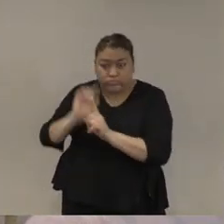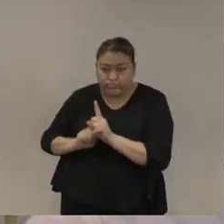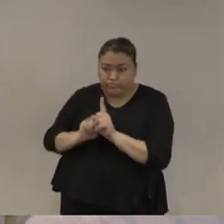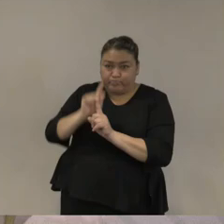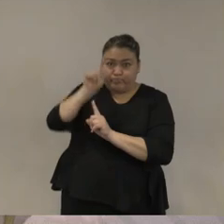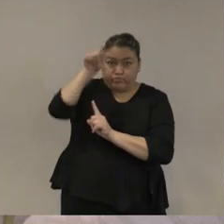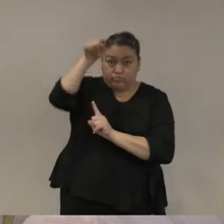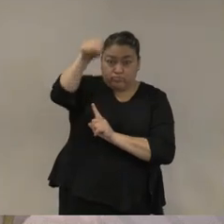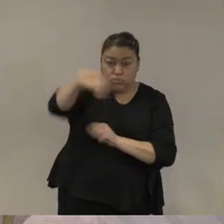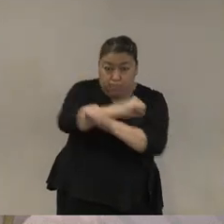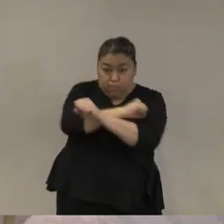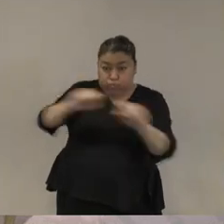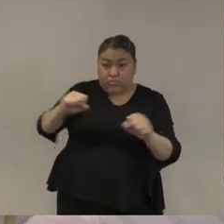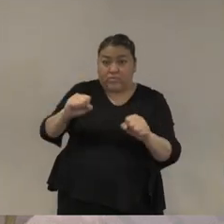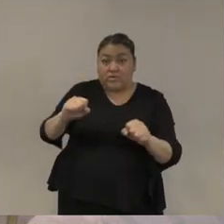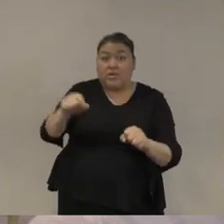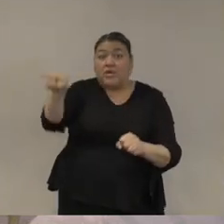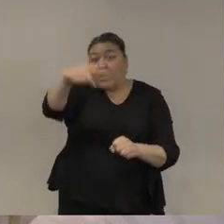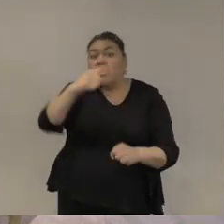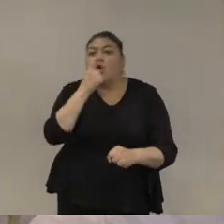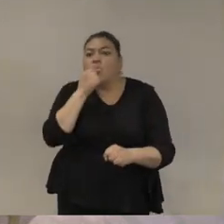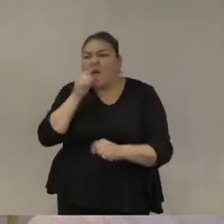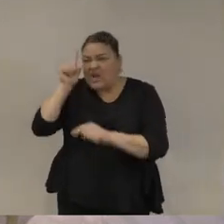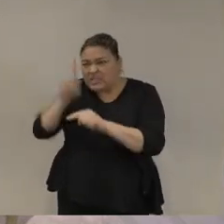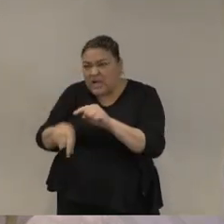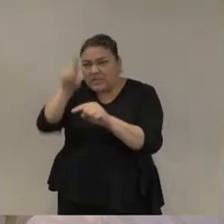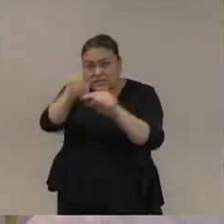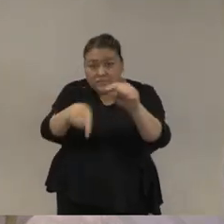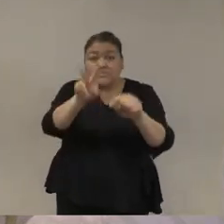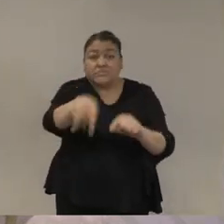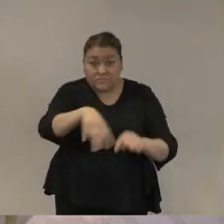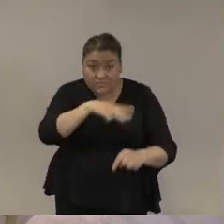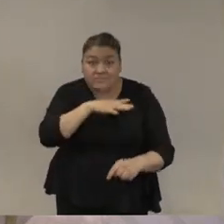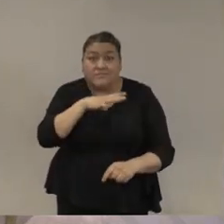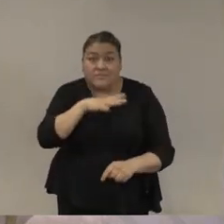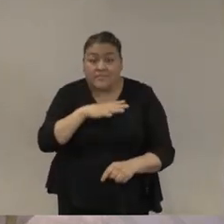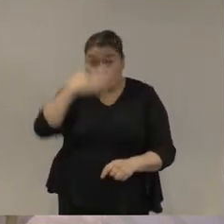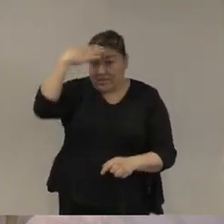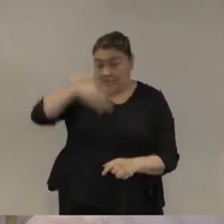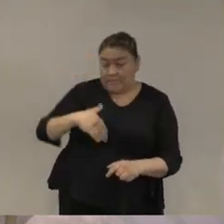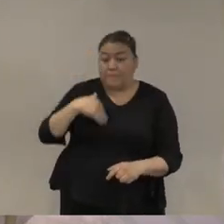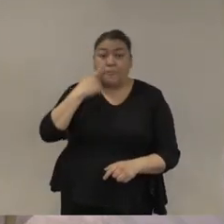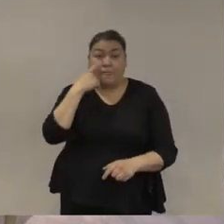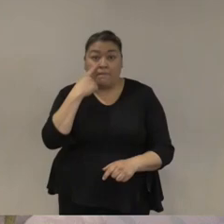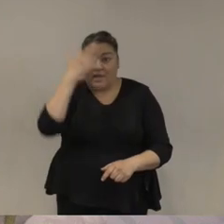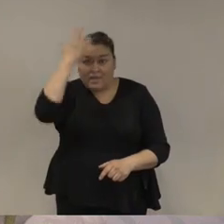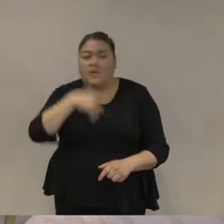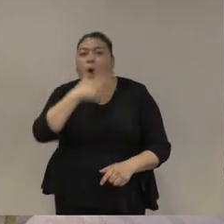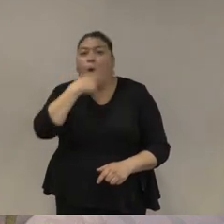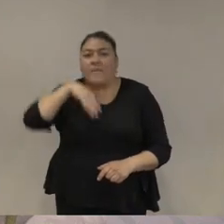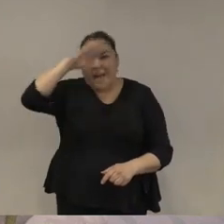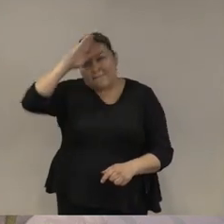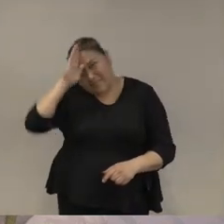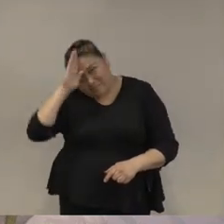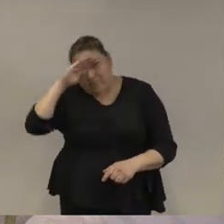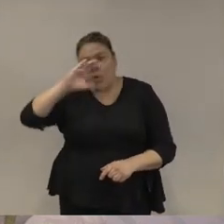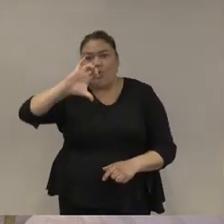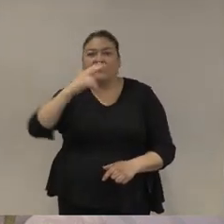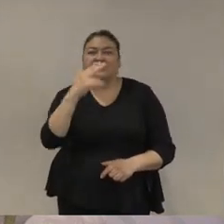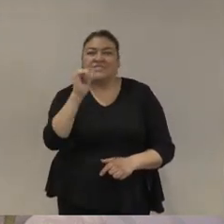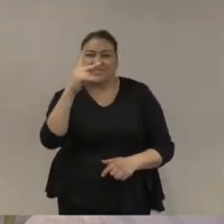algunos policías el policía que arrestó al Chapo de manera